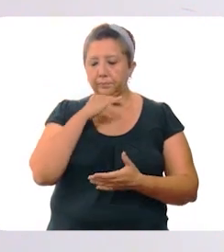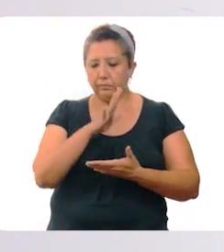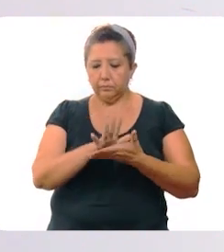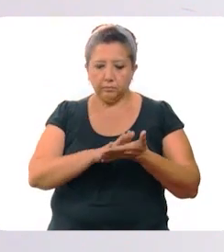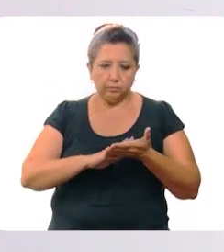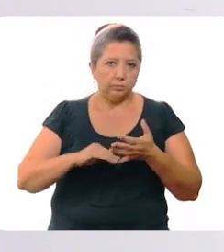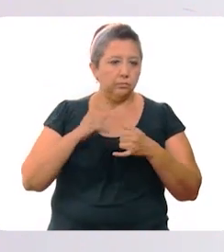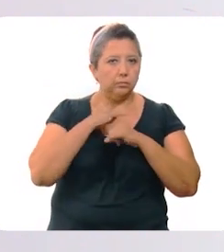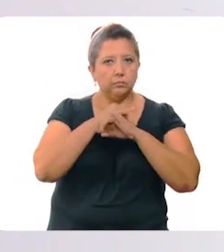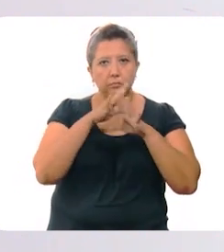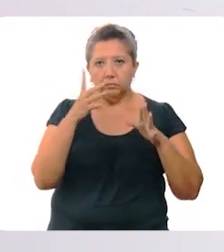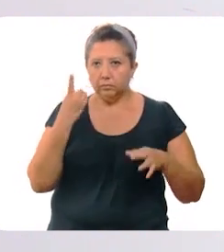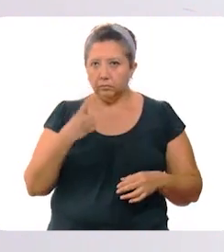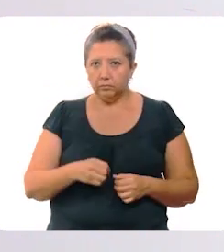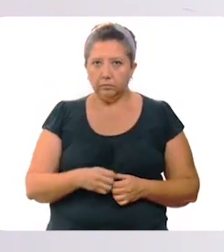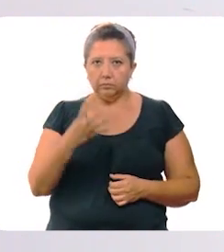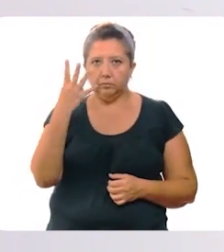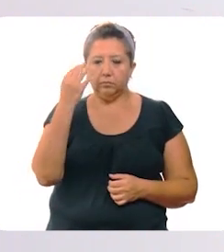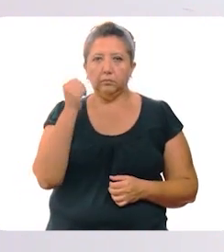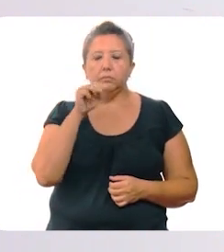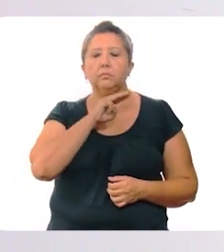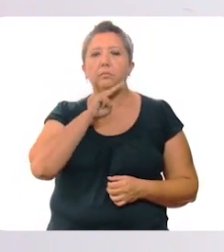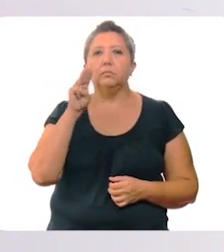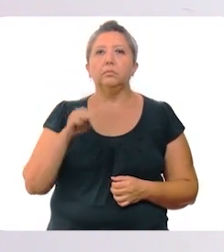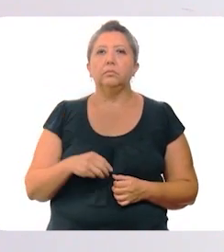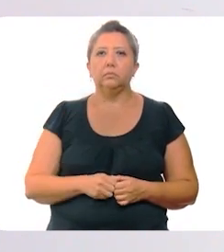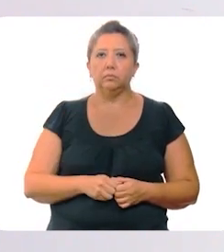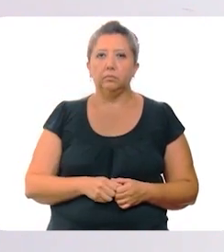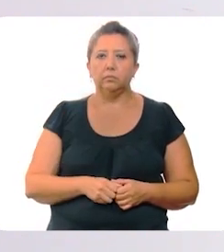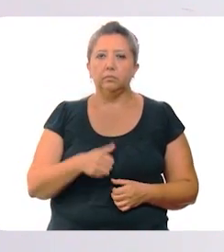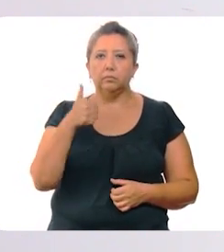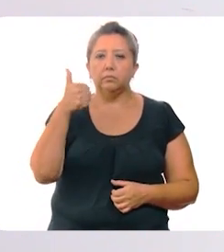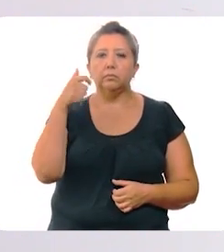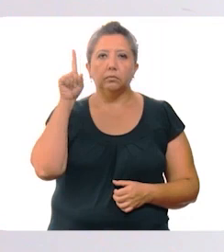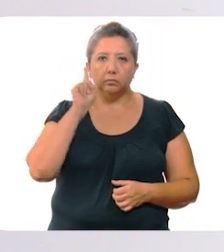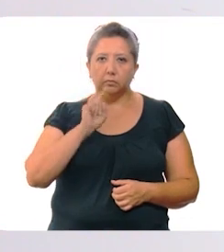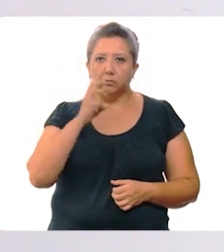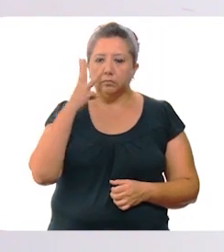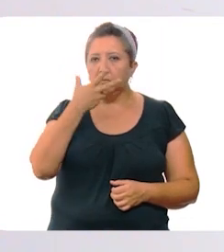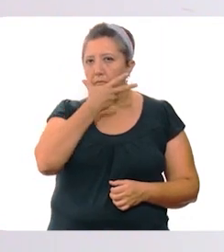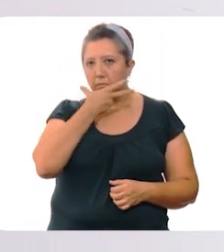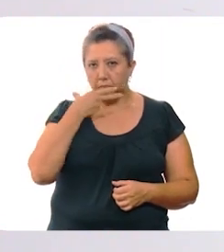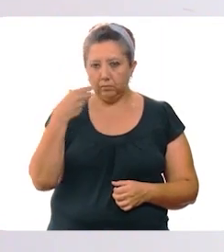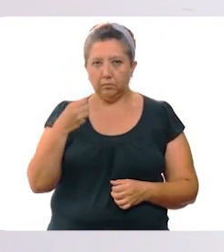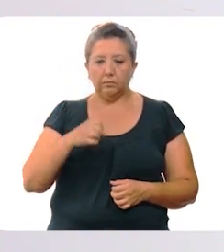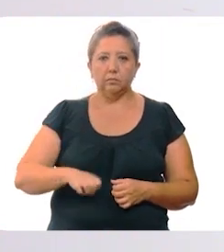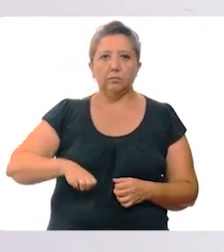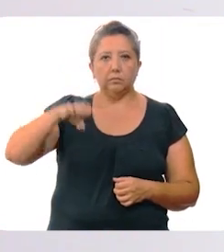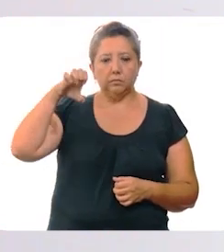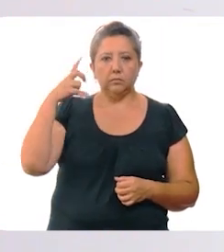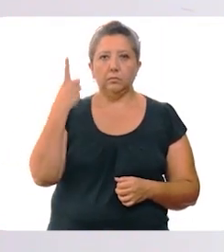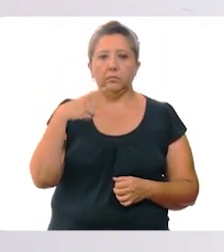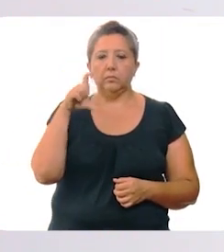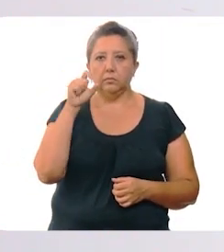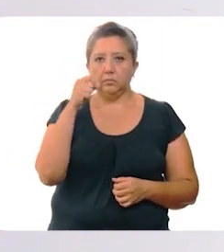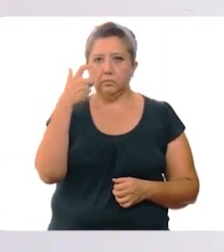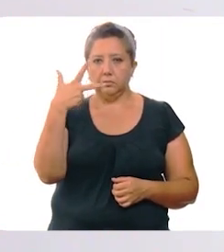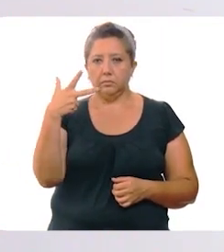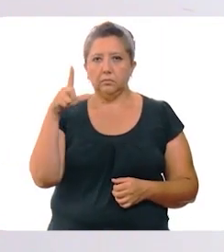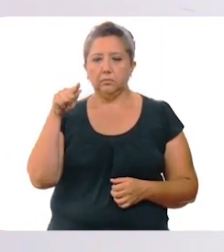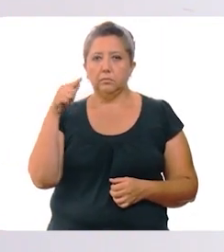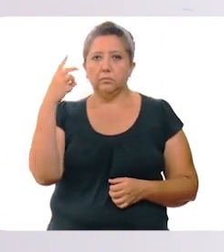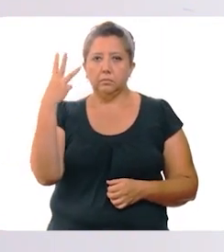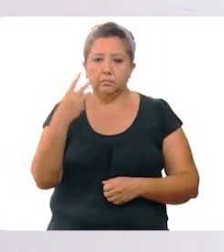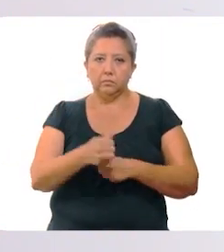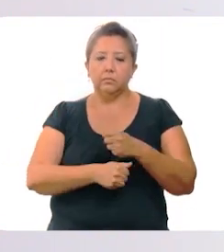Lamentablemente en este parte médico informamos de nueve fallecimientos. Son seis mujeres y tres hombres, de un rango de edad de 28 a